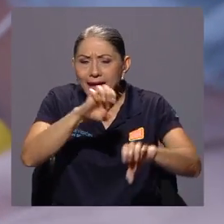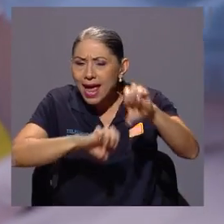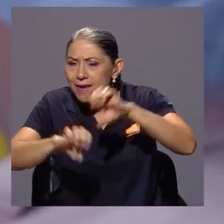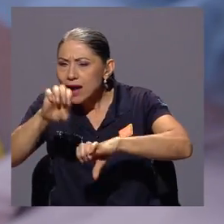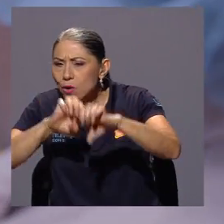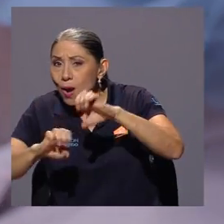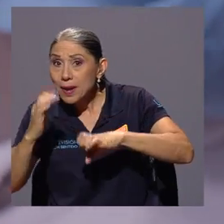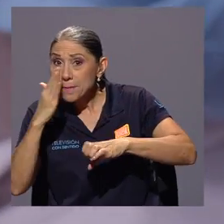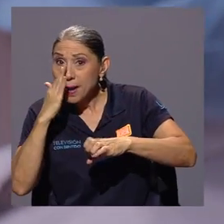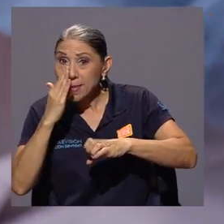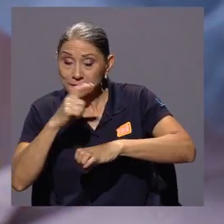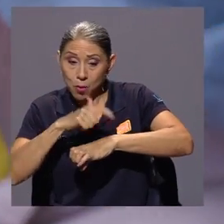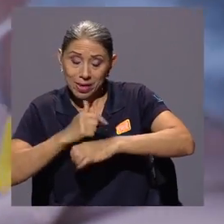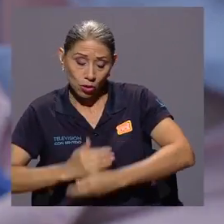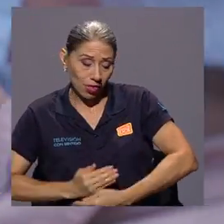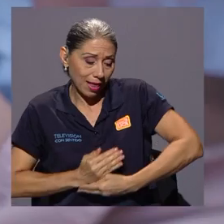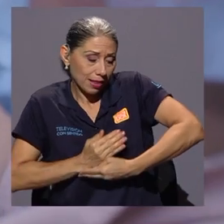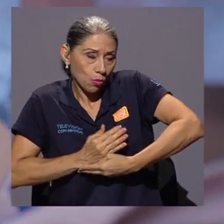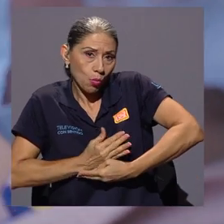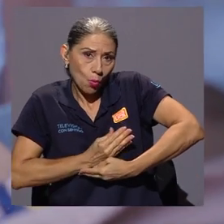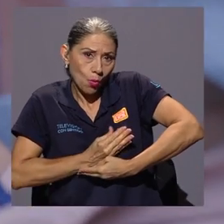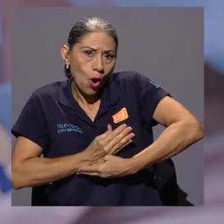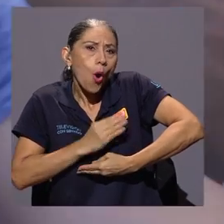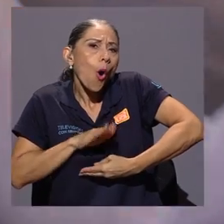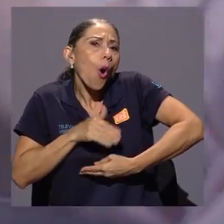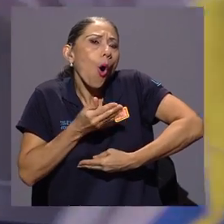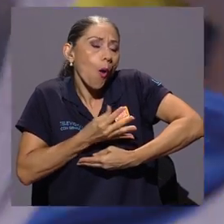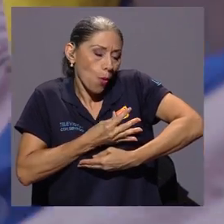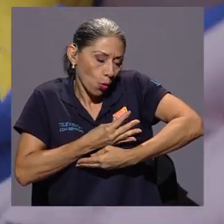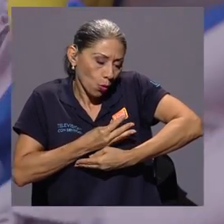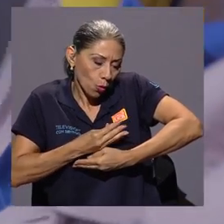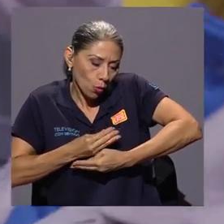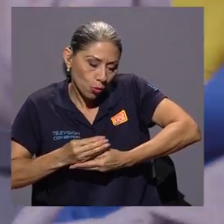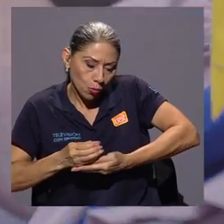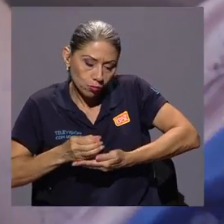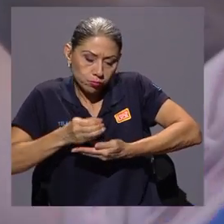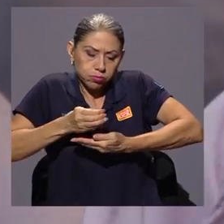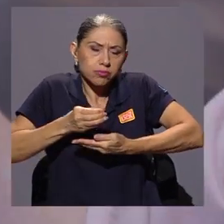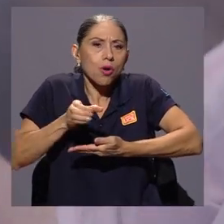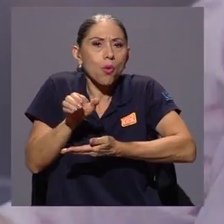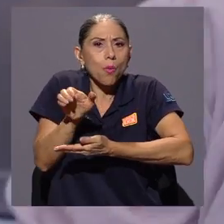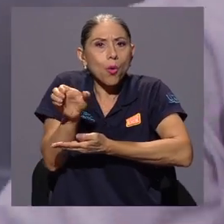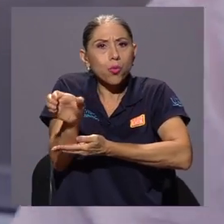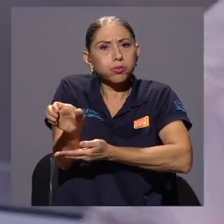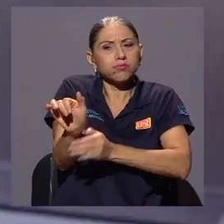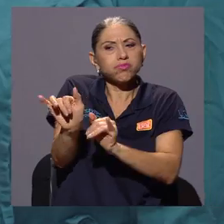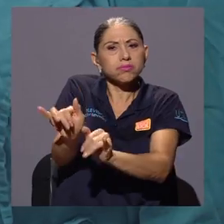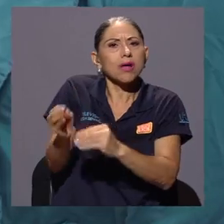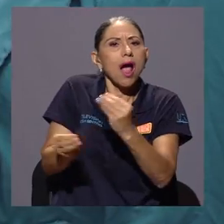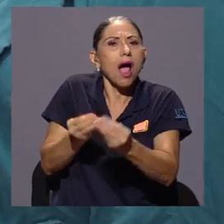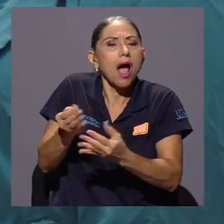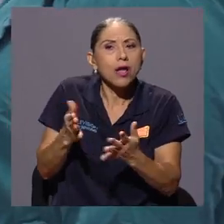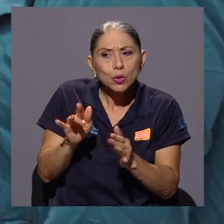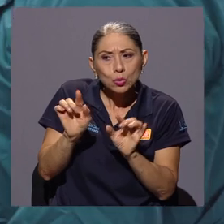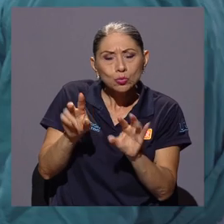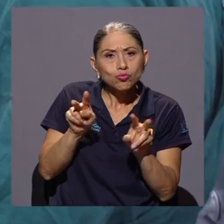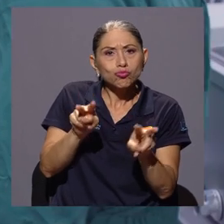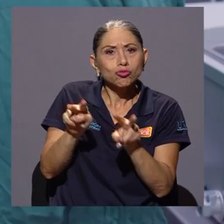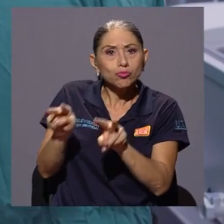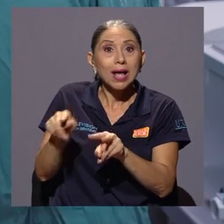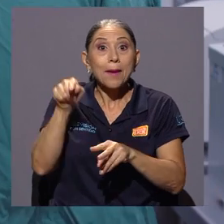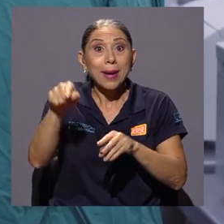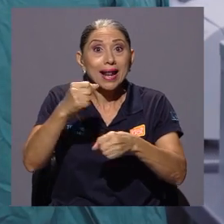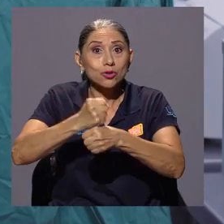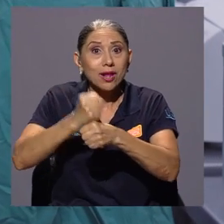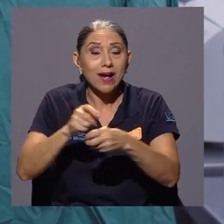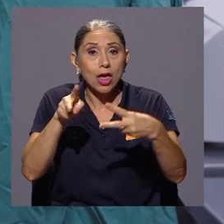prácticas que tienen las mamás en lactancia durante la recolección, el manejo y almacenamiento de la leche que se extraen. Para esto, se trabaja